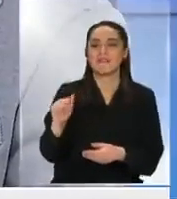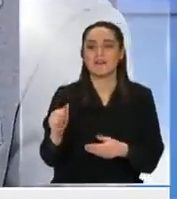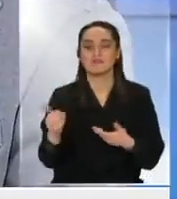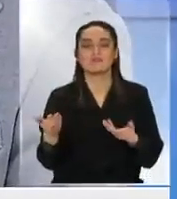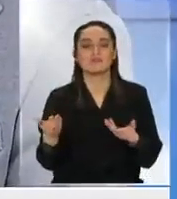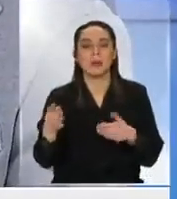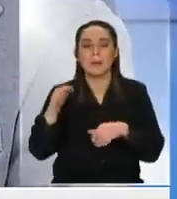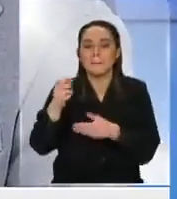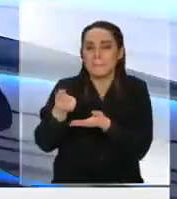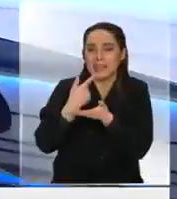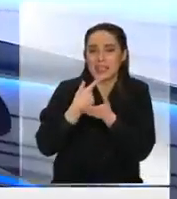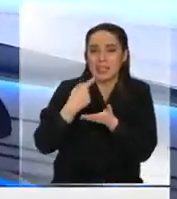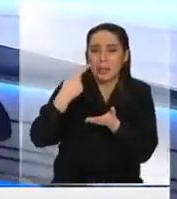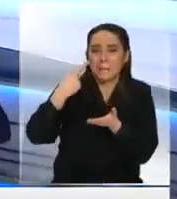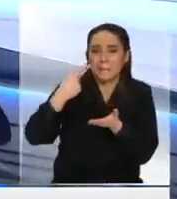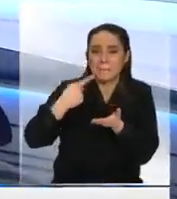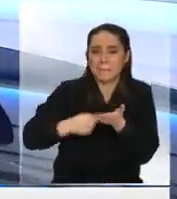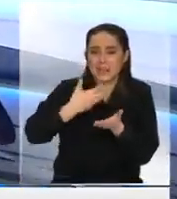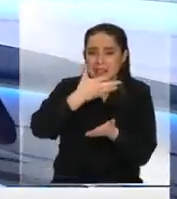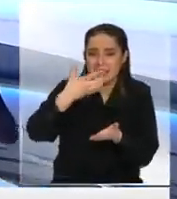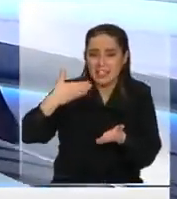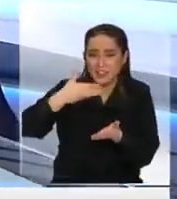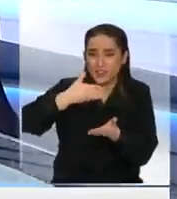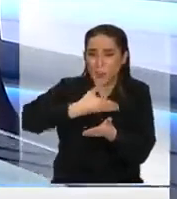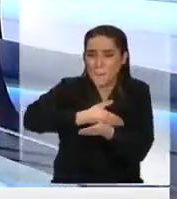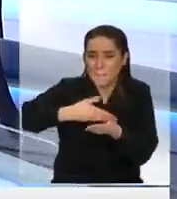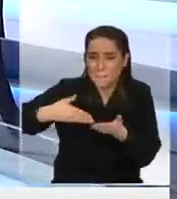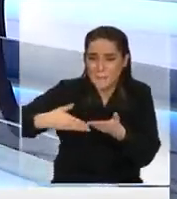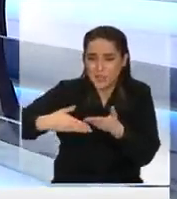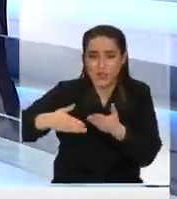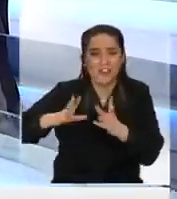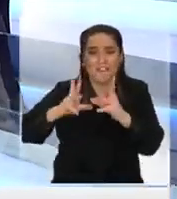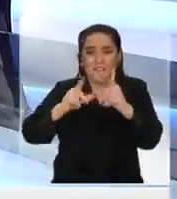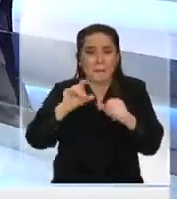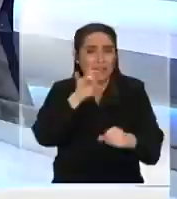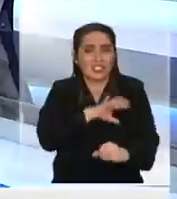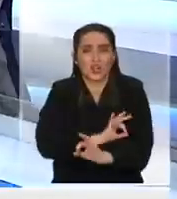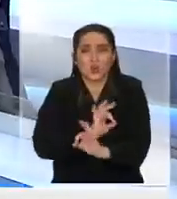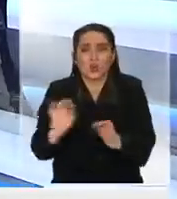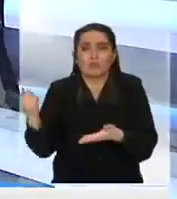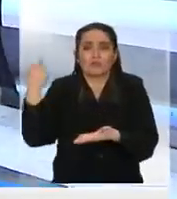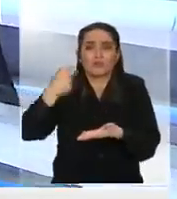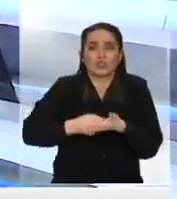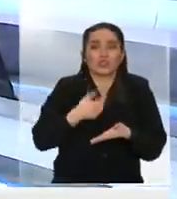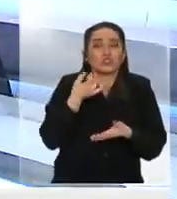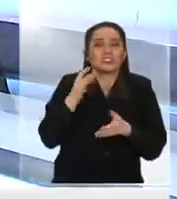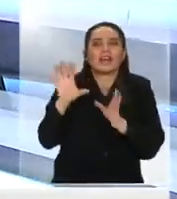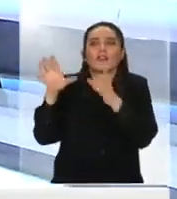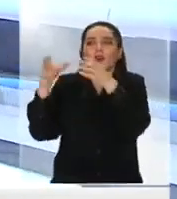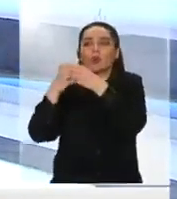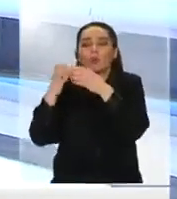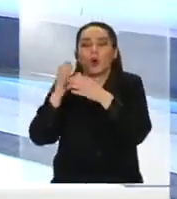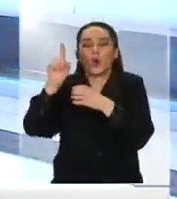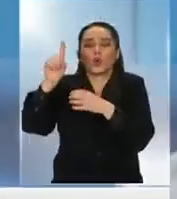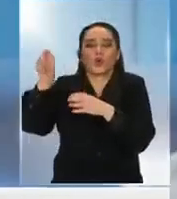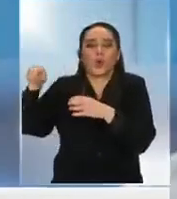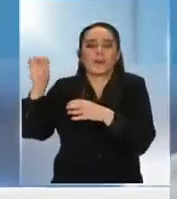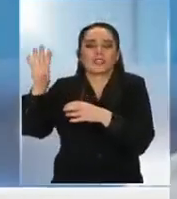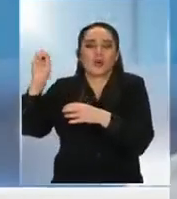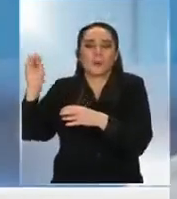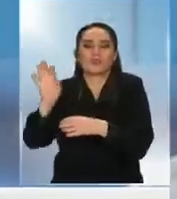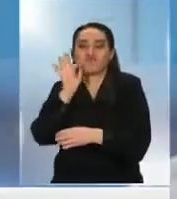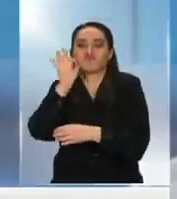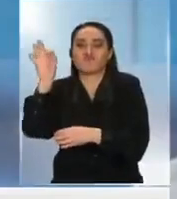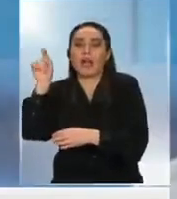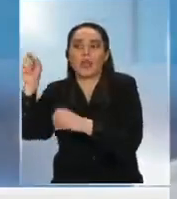un medicamento de 1500 millones de pesos que ninguna familia puede pagar en Chile salvo el 1,5% más rico de Chile y que el gobierno levante los hombros y que la